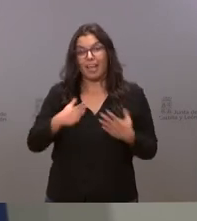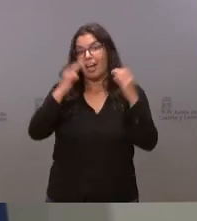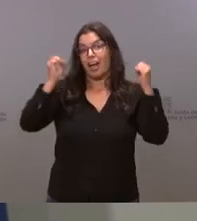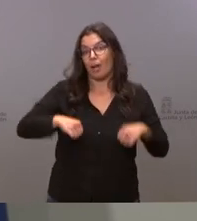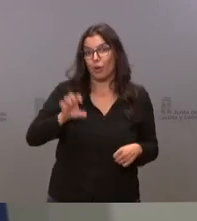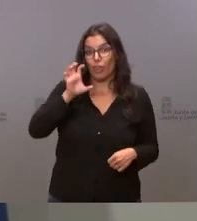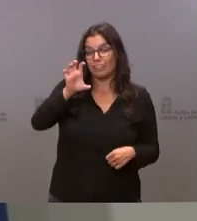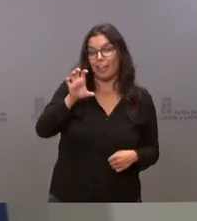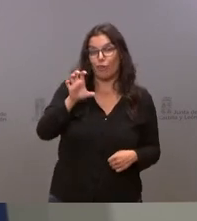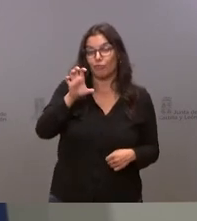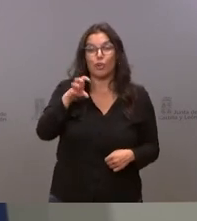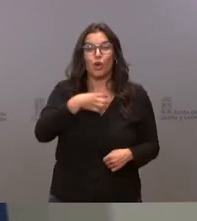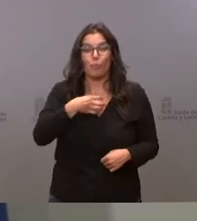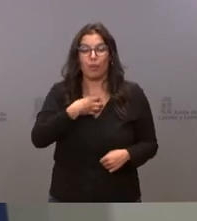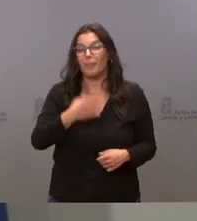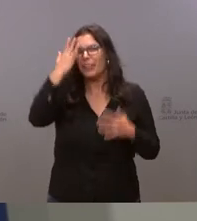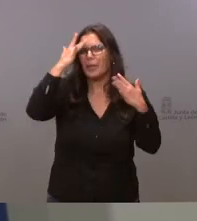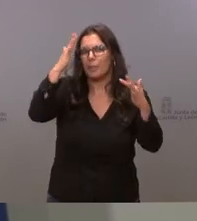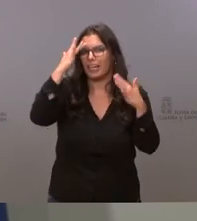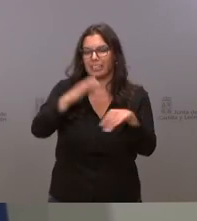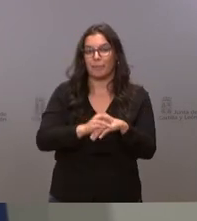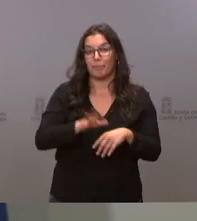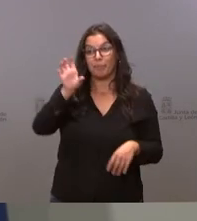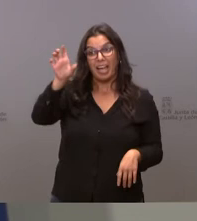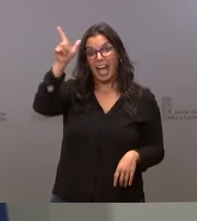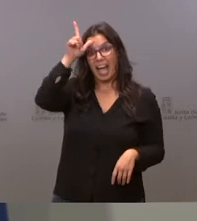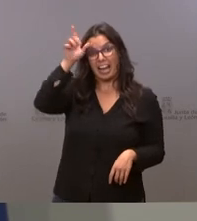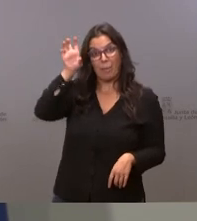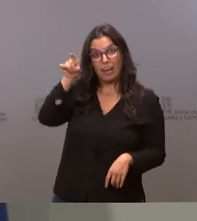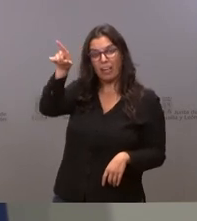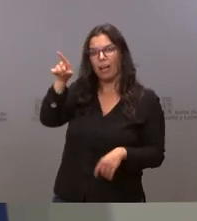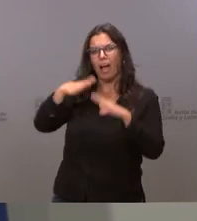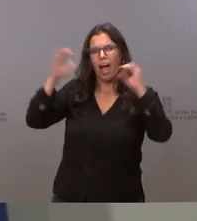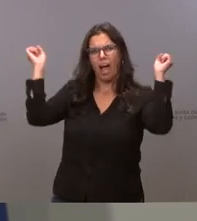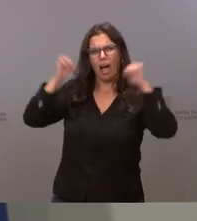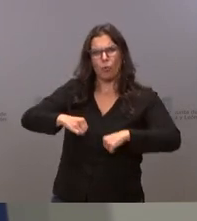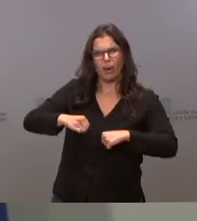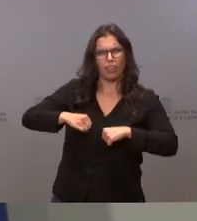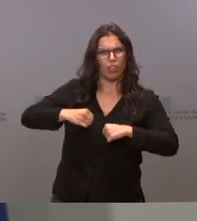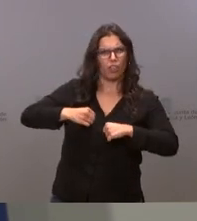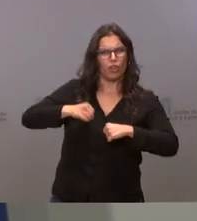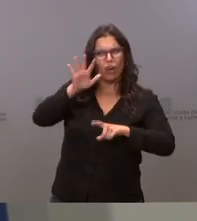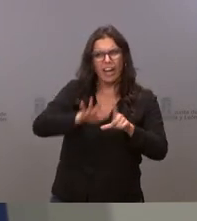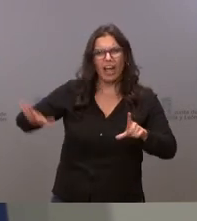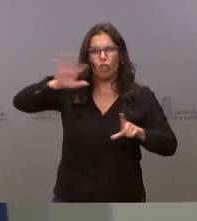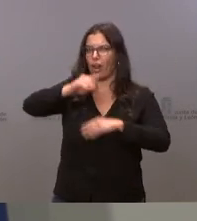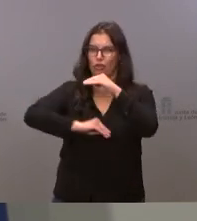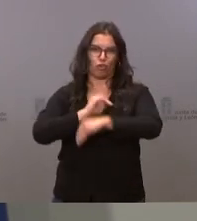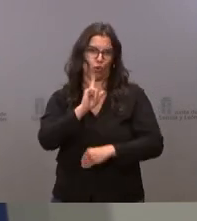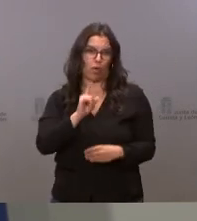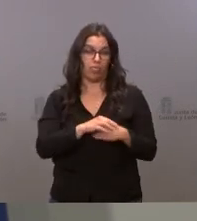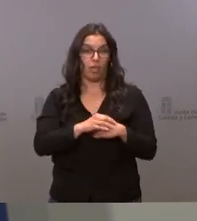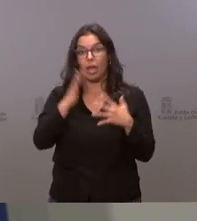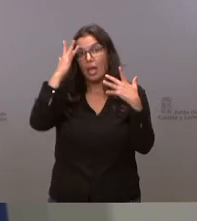acuerdo de estado imagínense ustedes que en Alemania no se hubiera llegado a un gran acuerdo a un gran pacto nacional y se hubiera